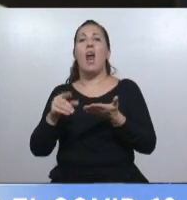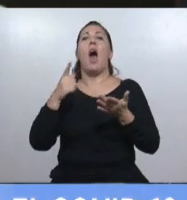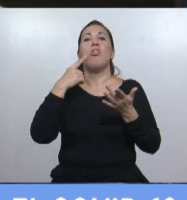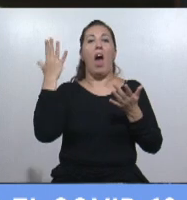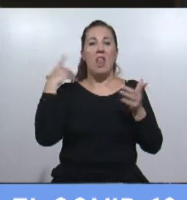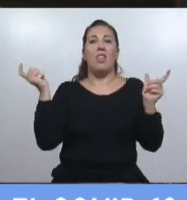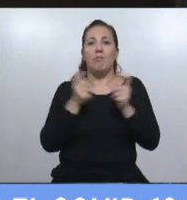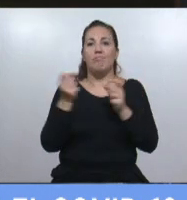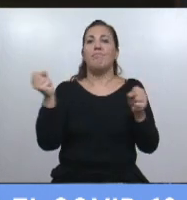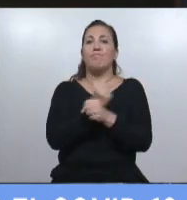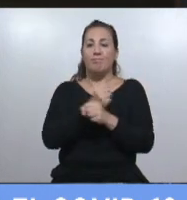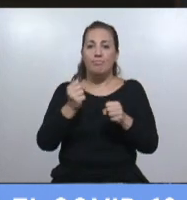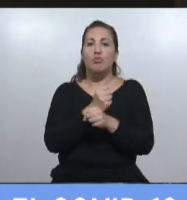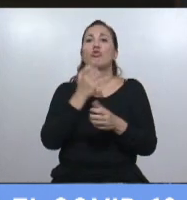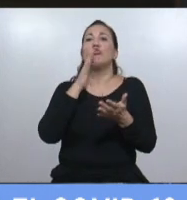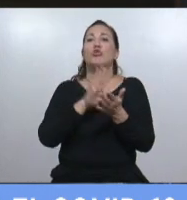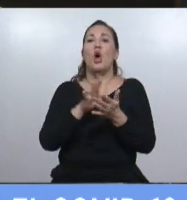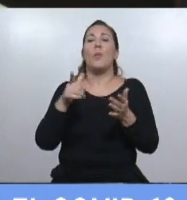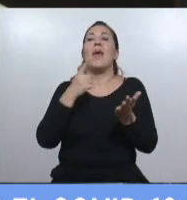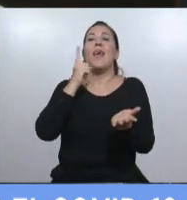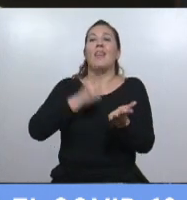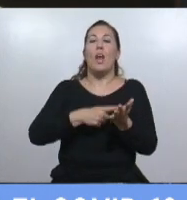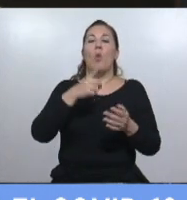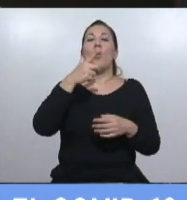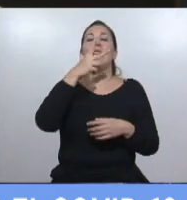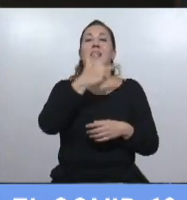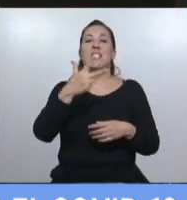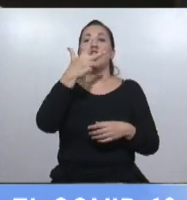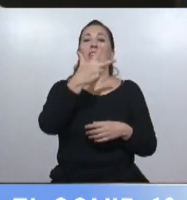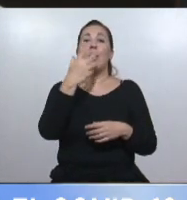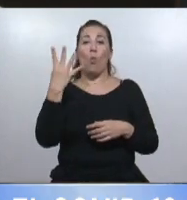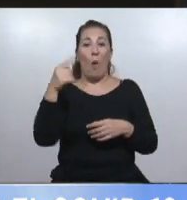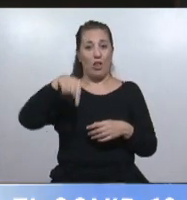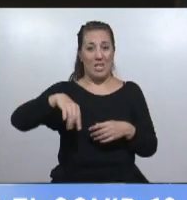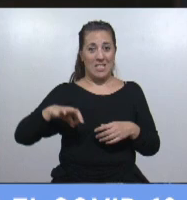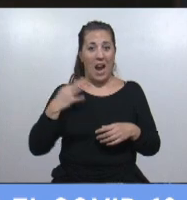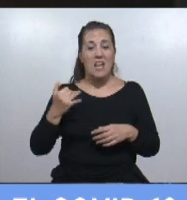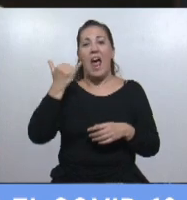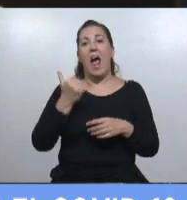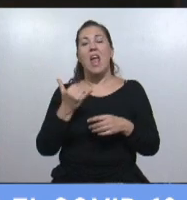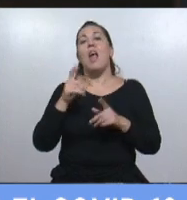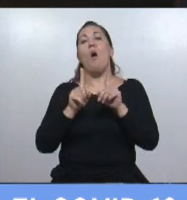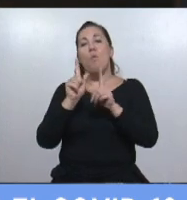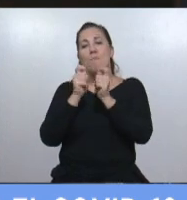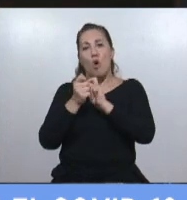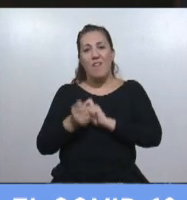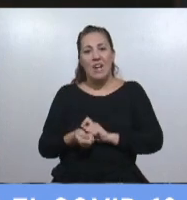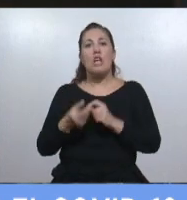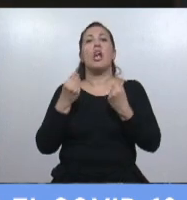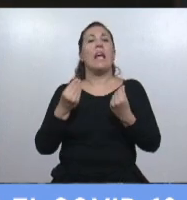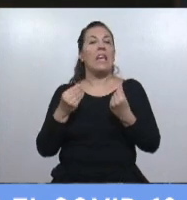a la aprobación de un DNU, el 334 de este año, que con algunas modificaciones lo que hace es prorrogar